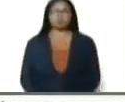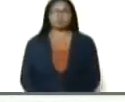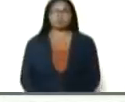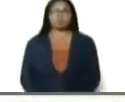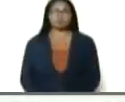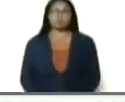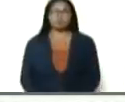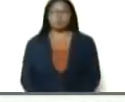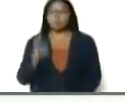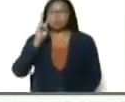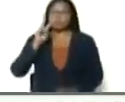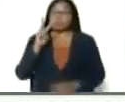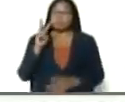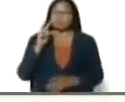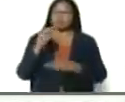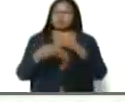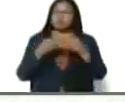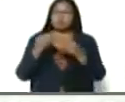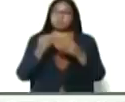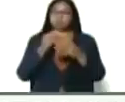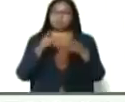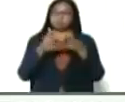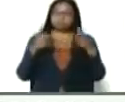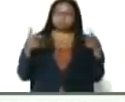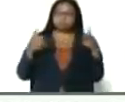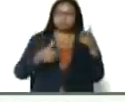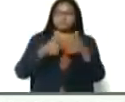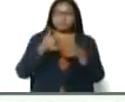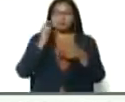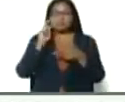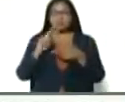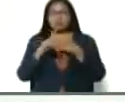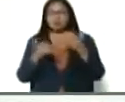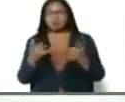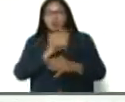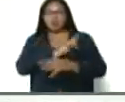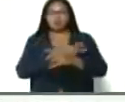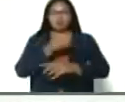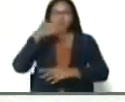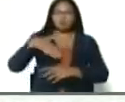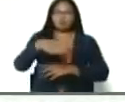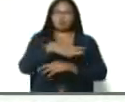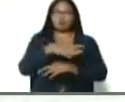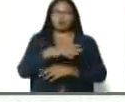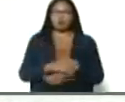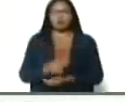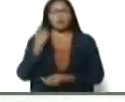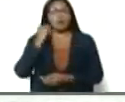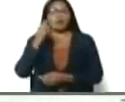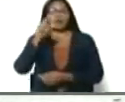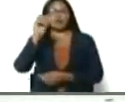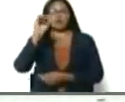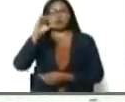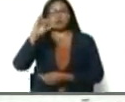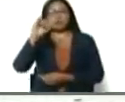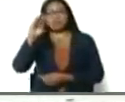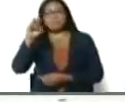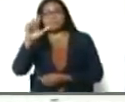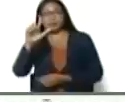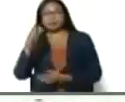Para que ustedes vean, pues, pudiéramos ampliar aún más. Fíjense ustedes, este es el poder popular, Rosibel Zamora. Y combina